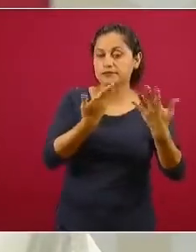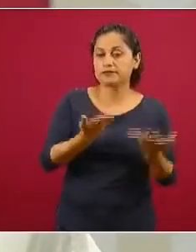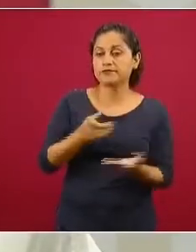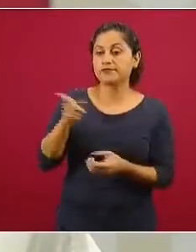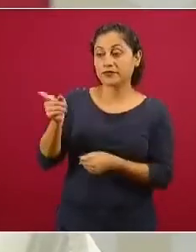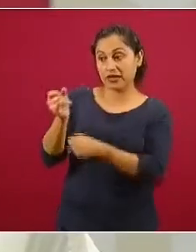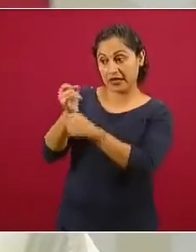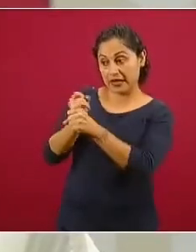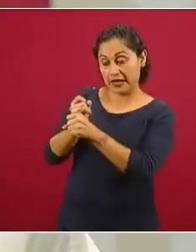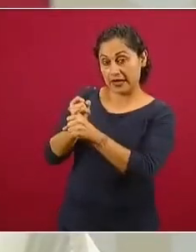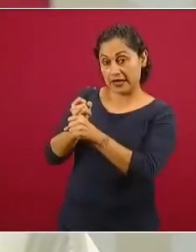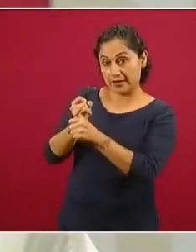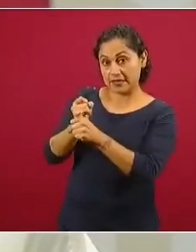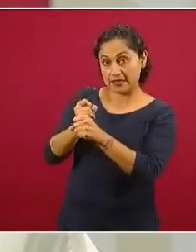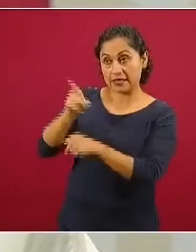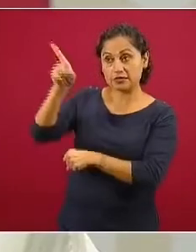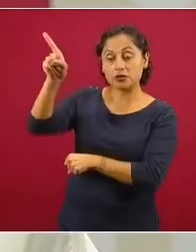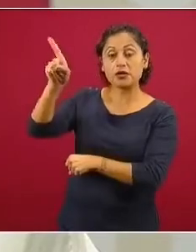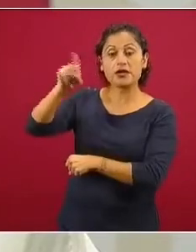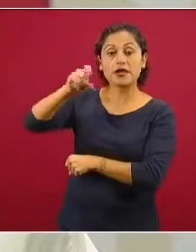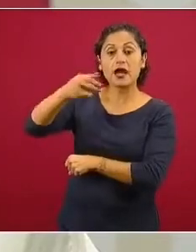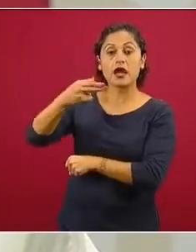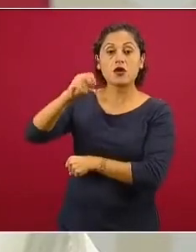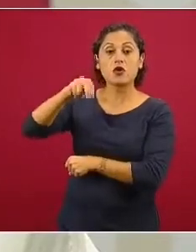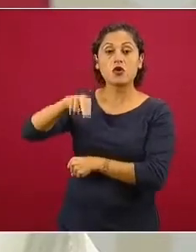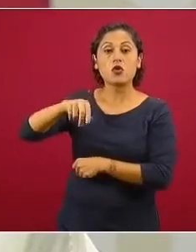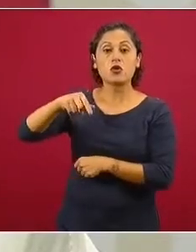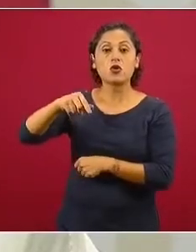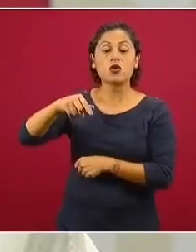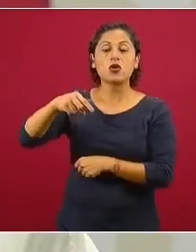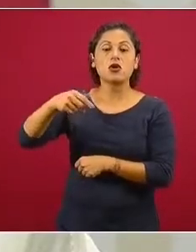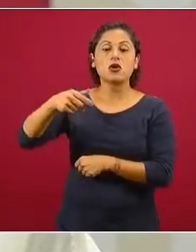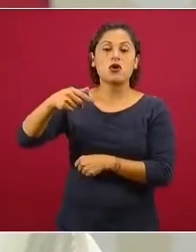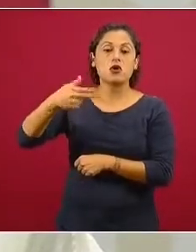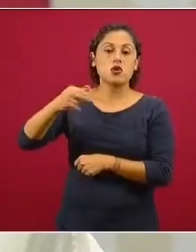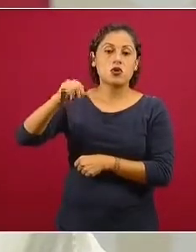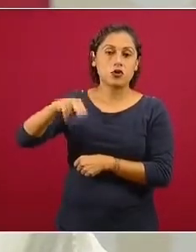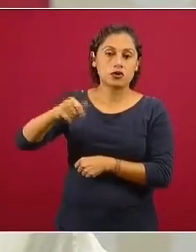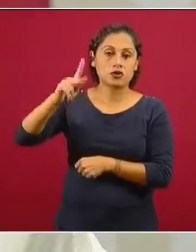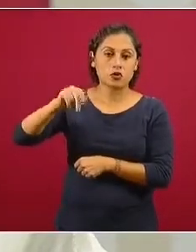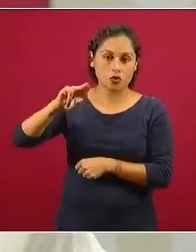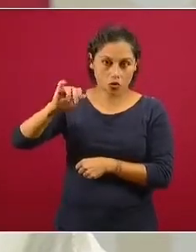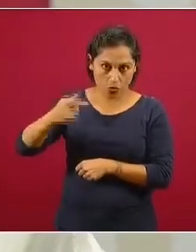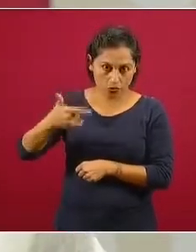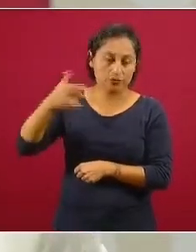es que los virus deben ser distintos,